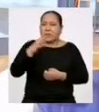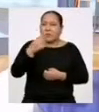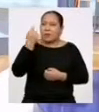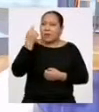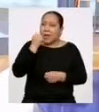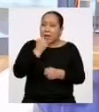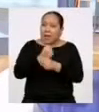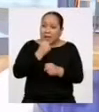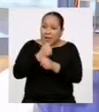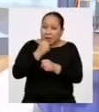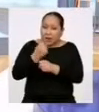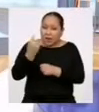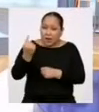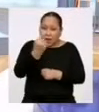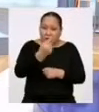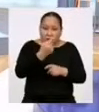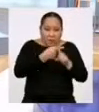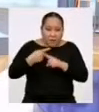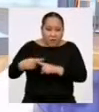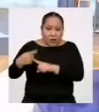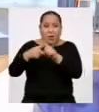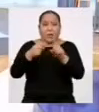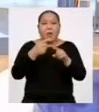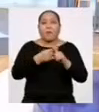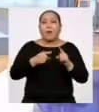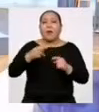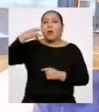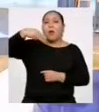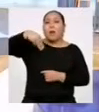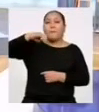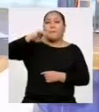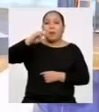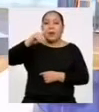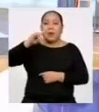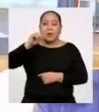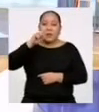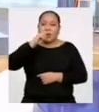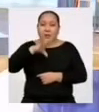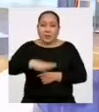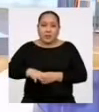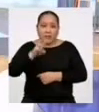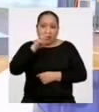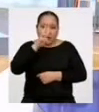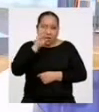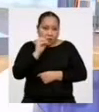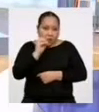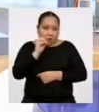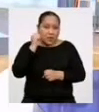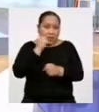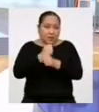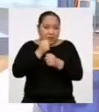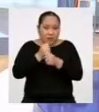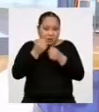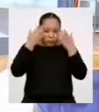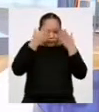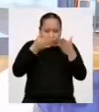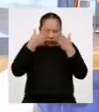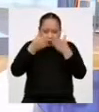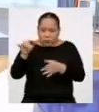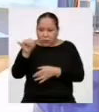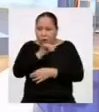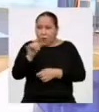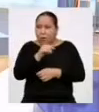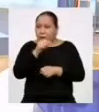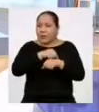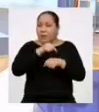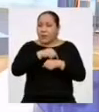las clases es diferente. Sin embargo, el promedio nos indica que si los 20 docentes hubieran dedicado el mismo tiempo,